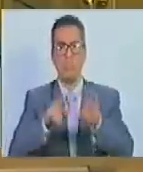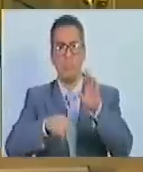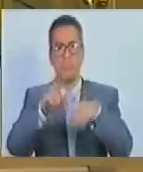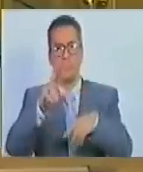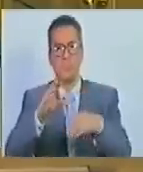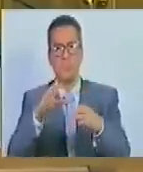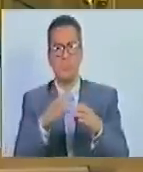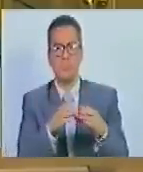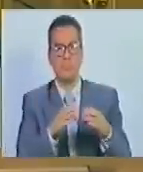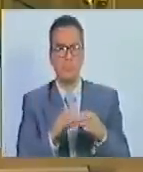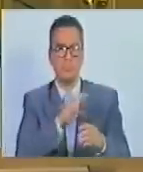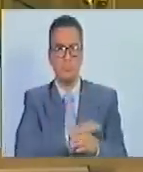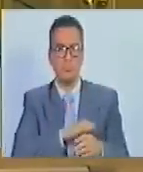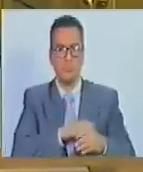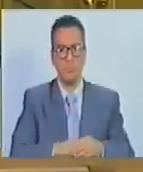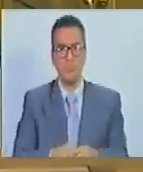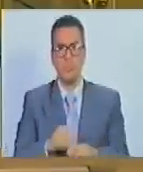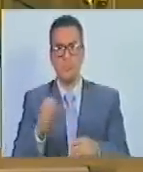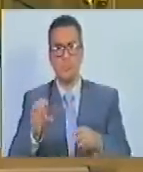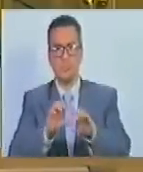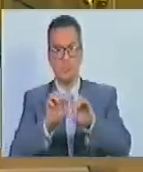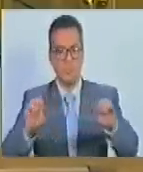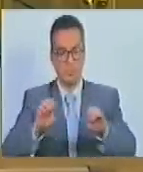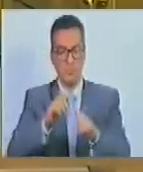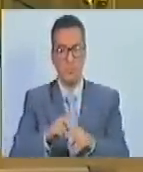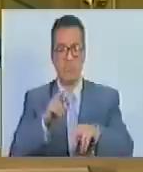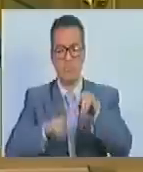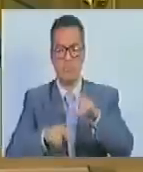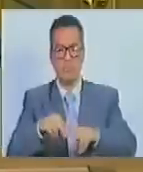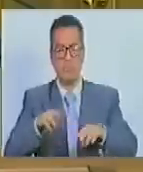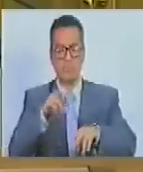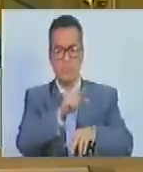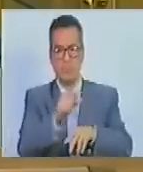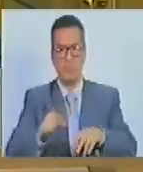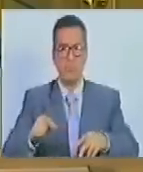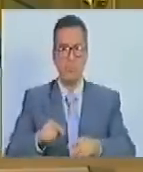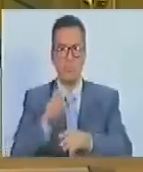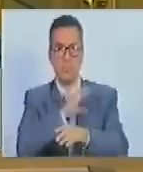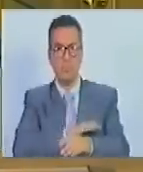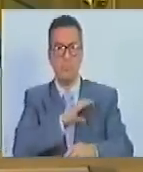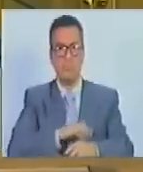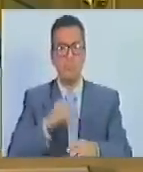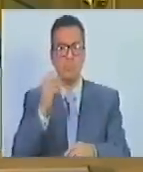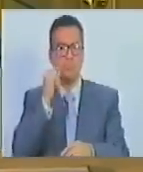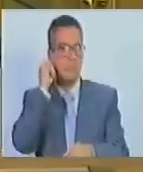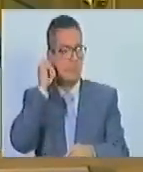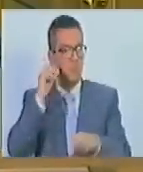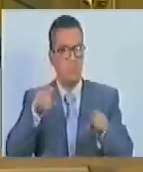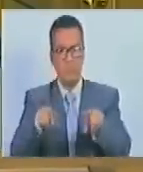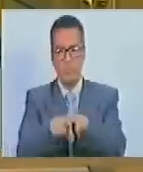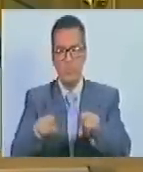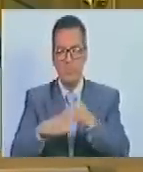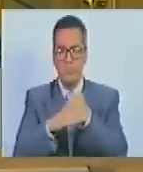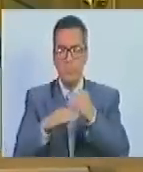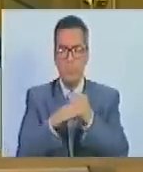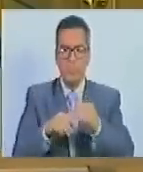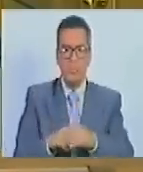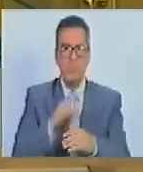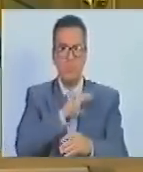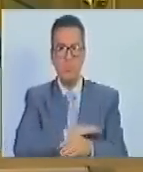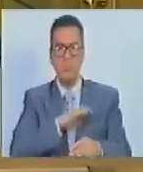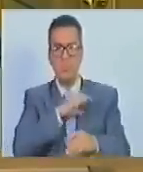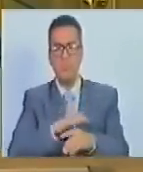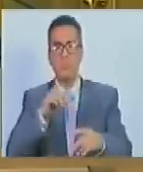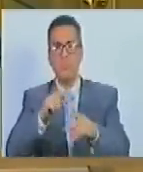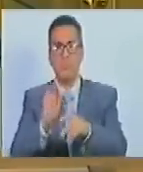13. Comité de Educación y Formación Ciudadana, 14. Comité de Mujer e Igualdad de Género, 15. Comité